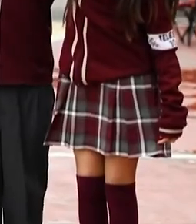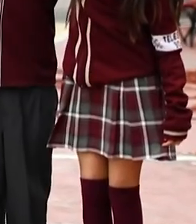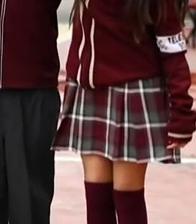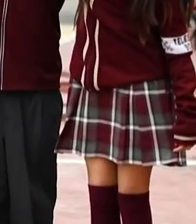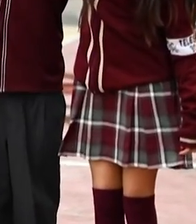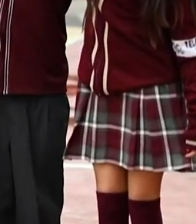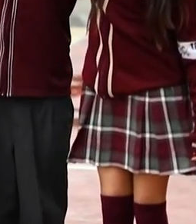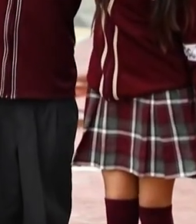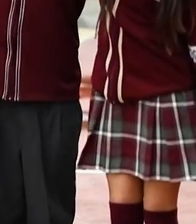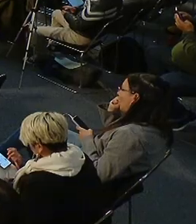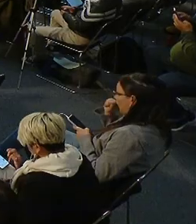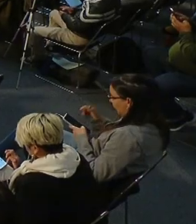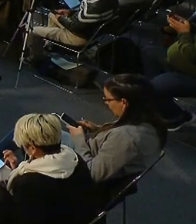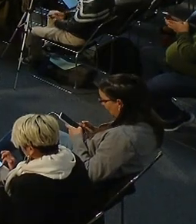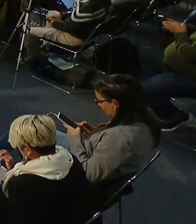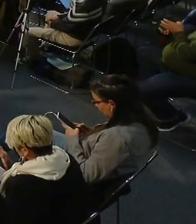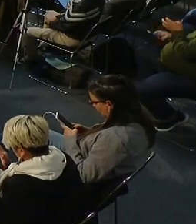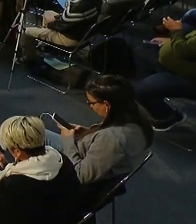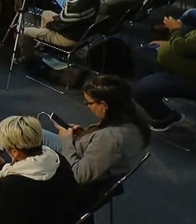Alimenta tu vida.